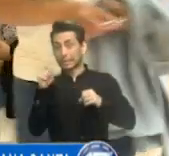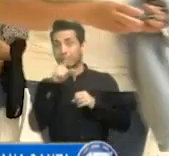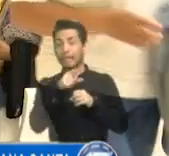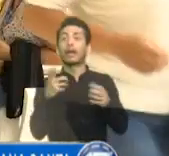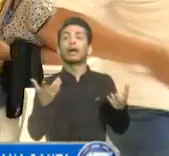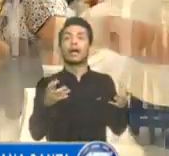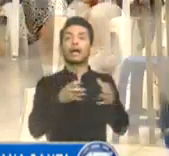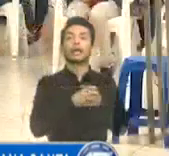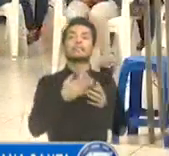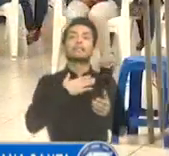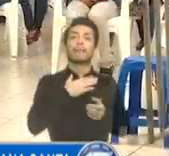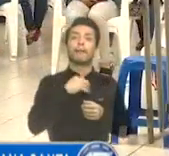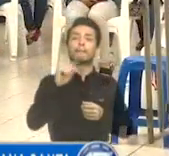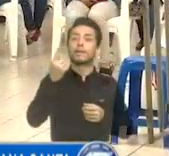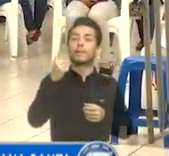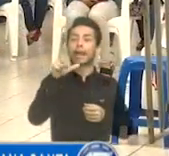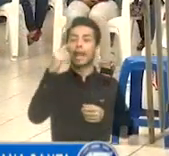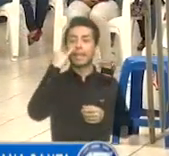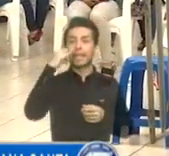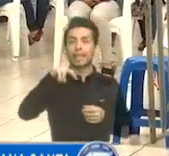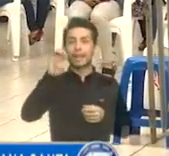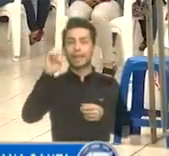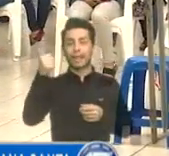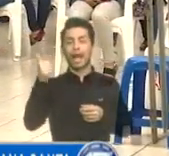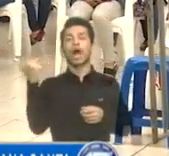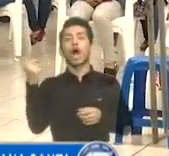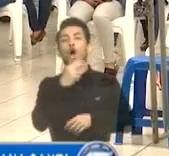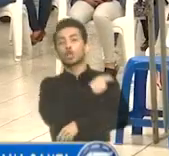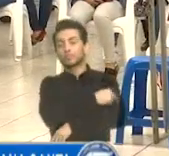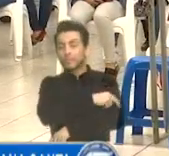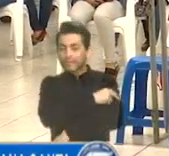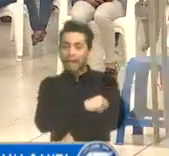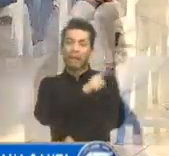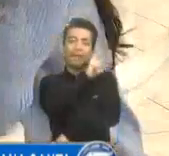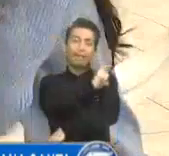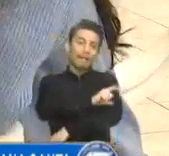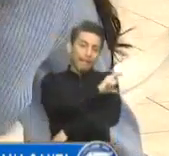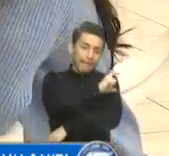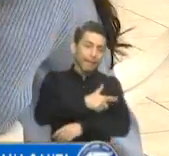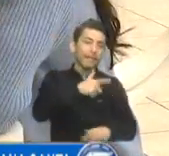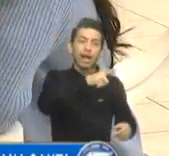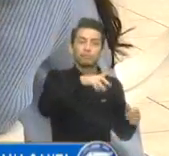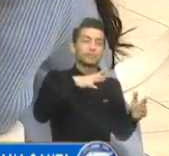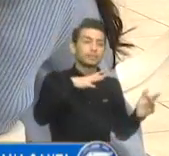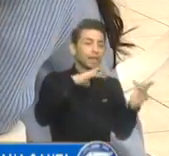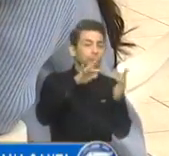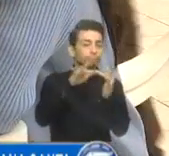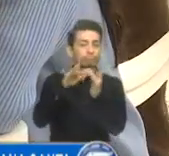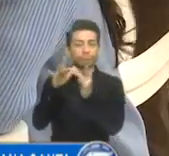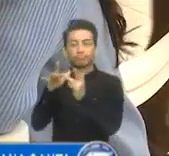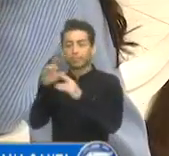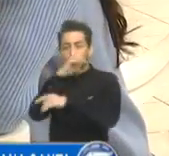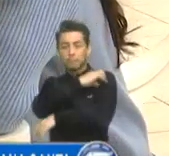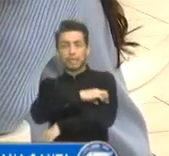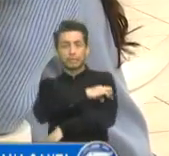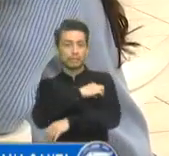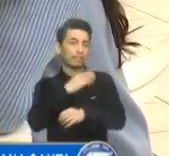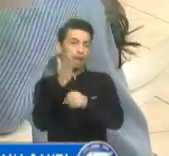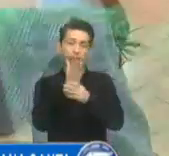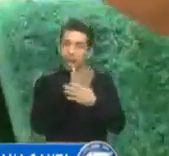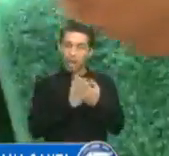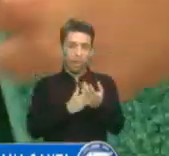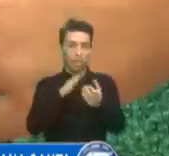línea, trabajadores de hospitales, clínicas o cuerpos de socorro y que tengan contacto con pacientes que puedan ser afectados por COVID-19.